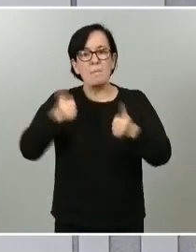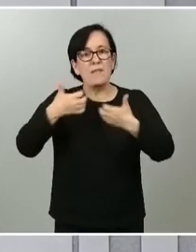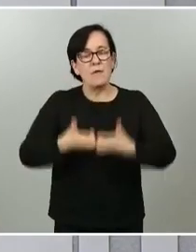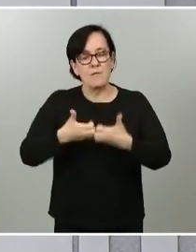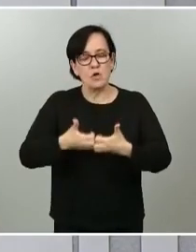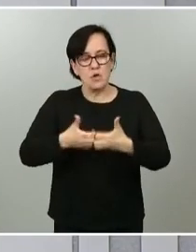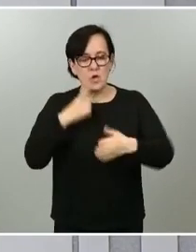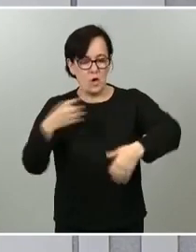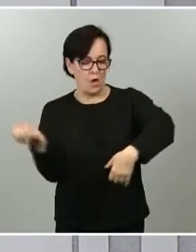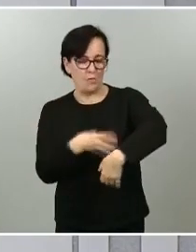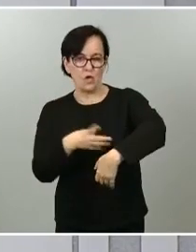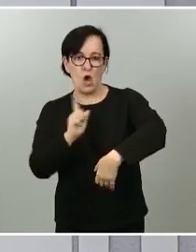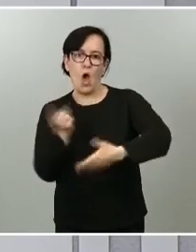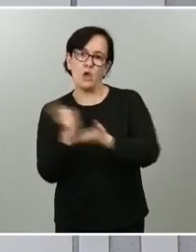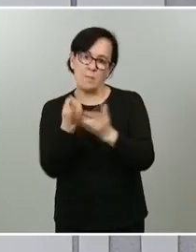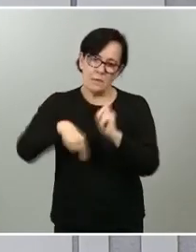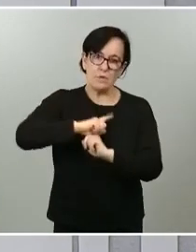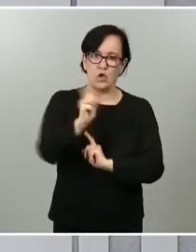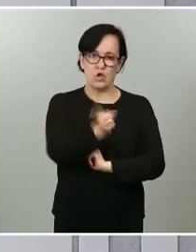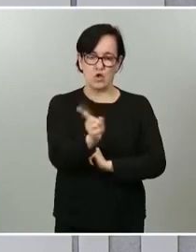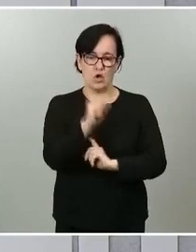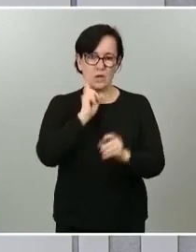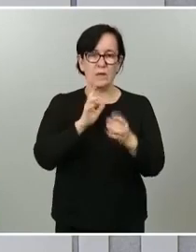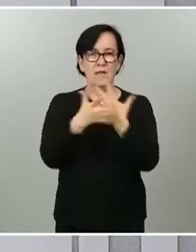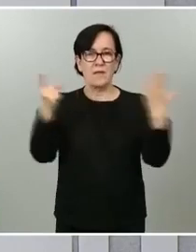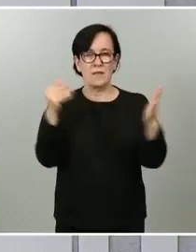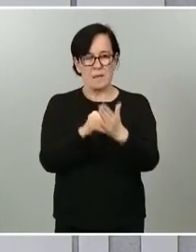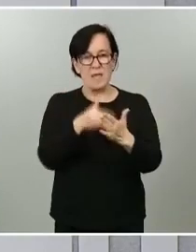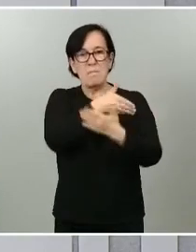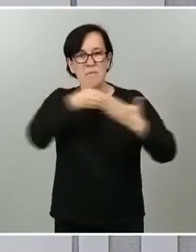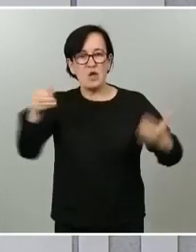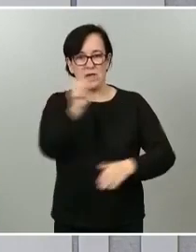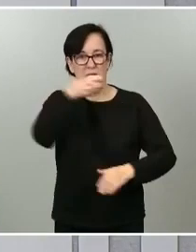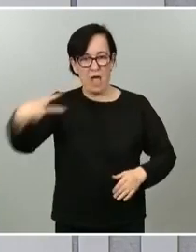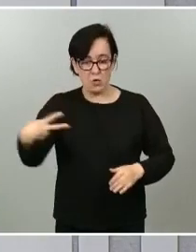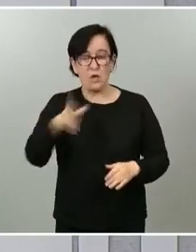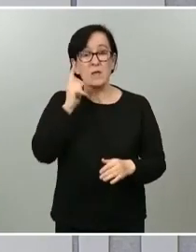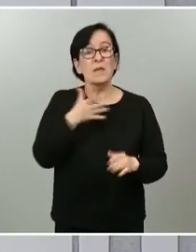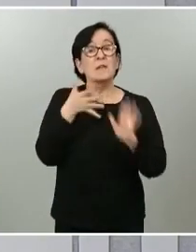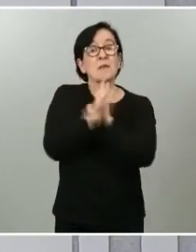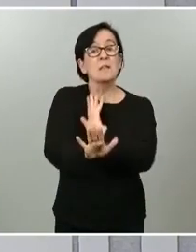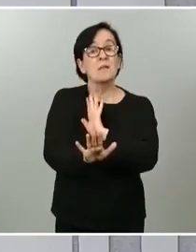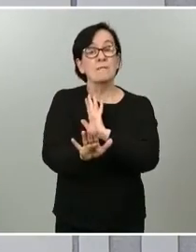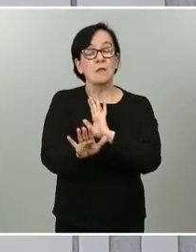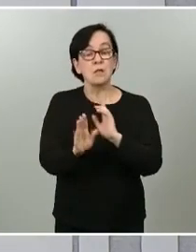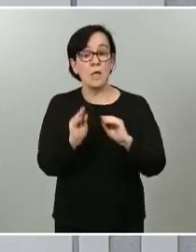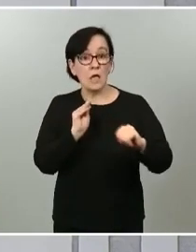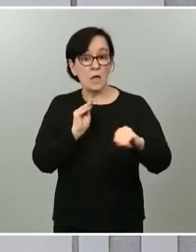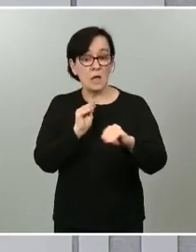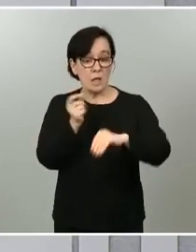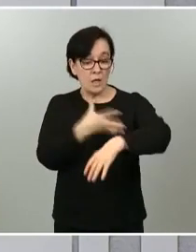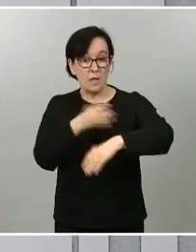fondo no reembolsable, que se dotaría con 16.000 millones de euros, y supone esta dotación la mayor